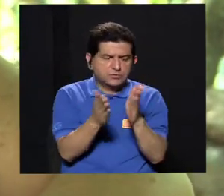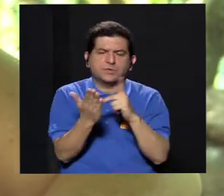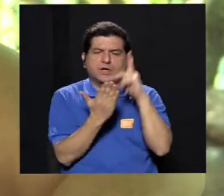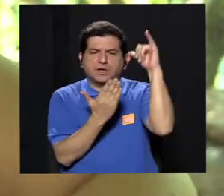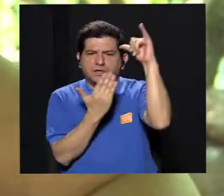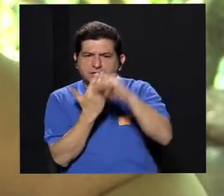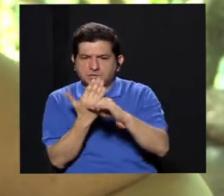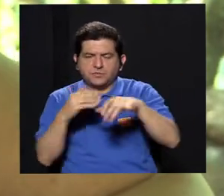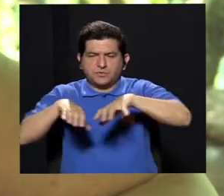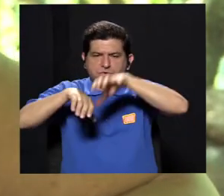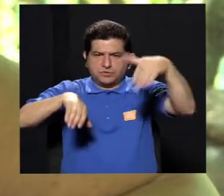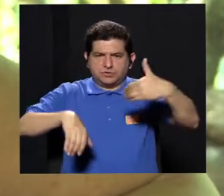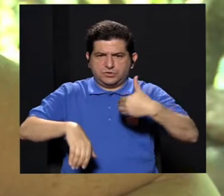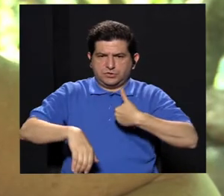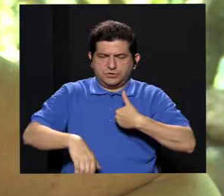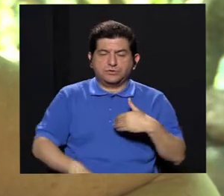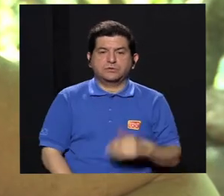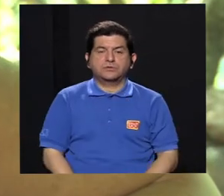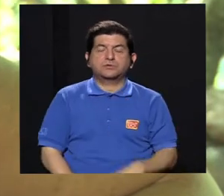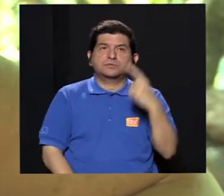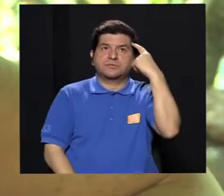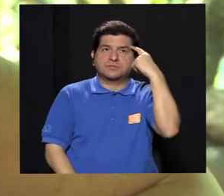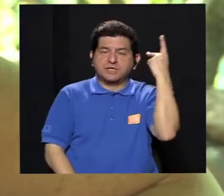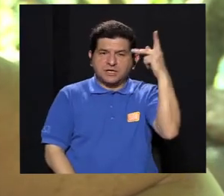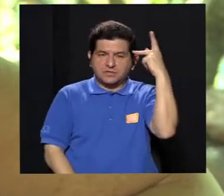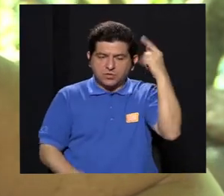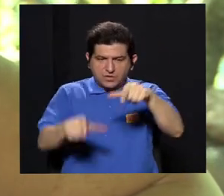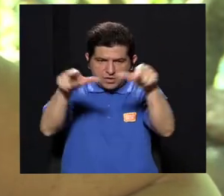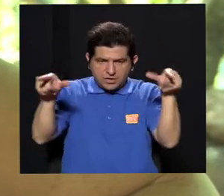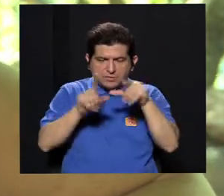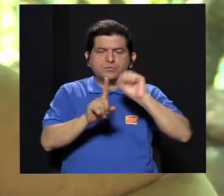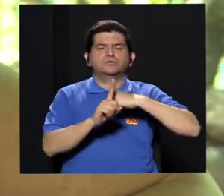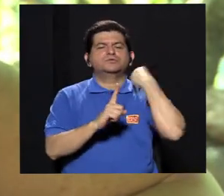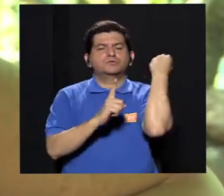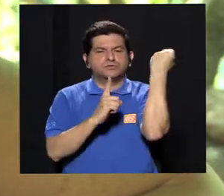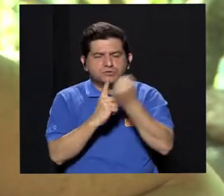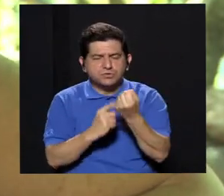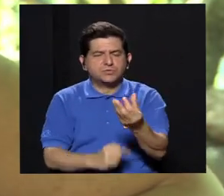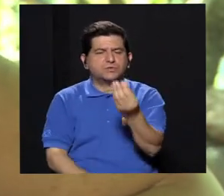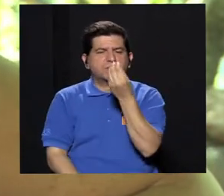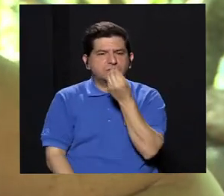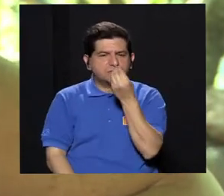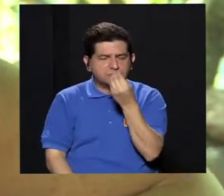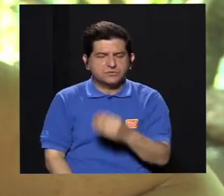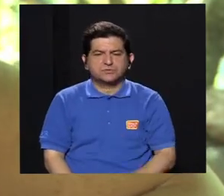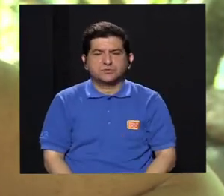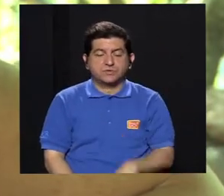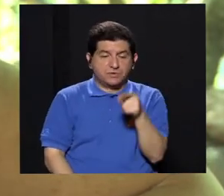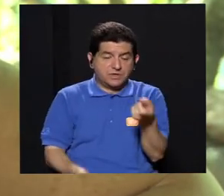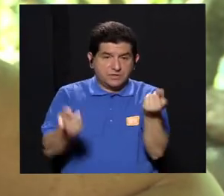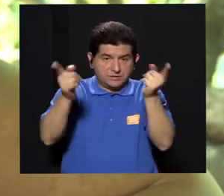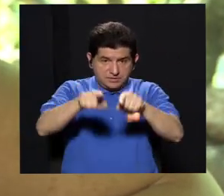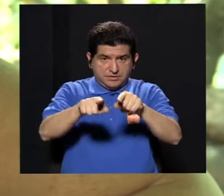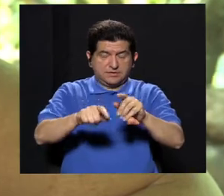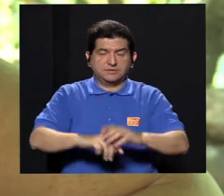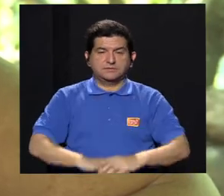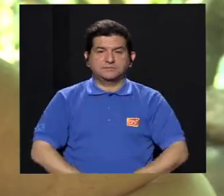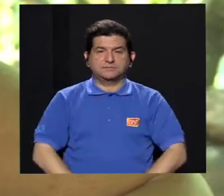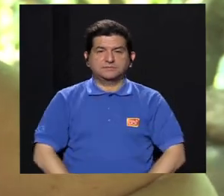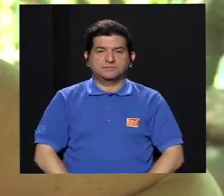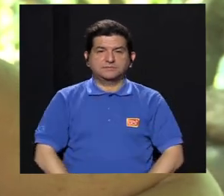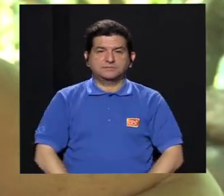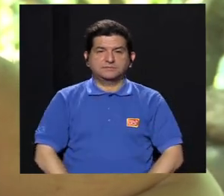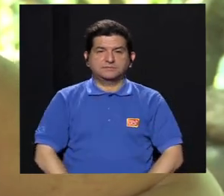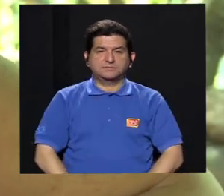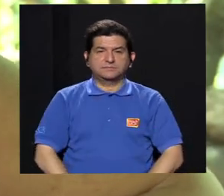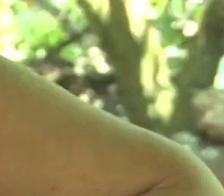todo lo que son planes y proyectos cantonales obedeciendo a políticas locales de situación de alimentación y nutrición